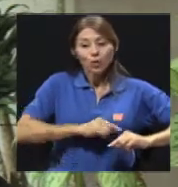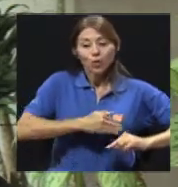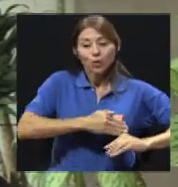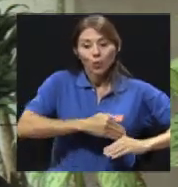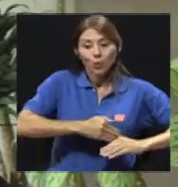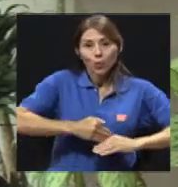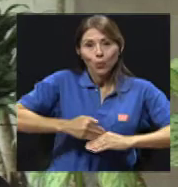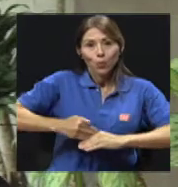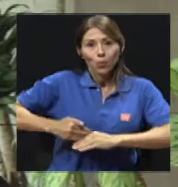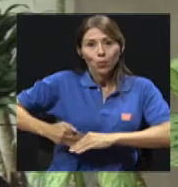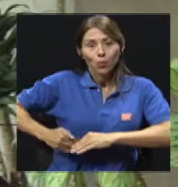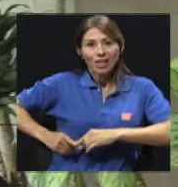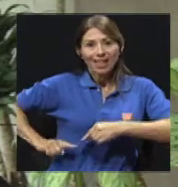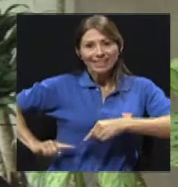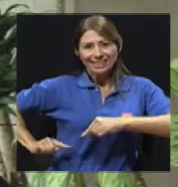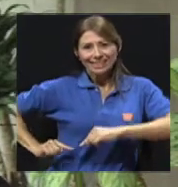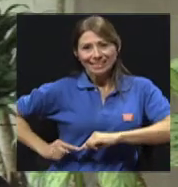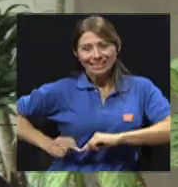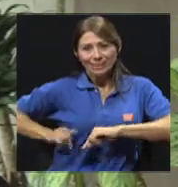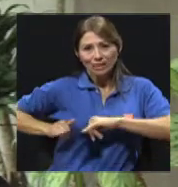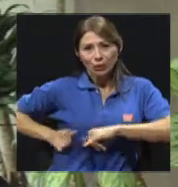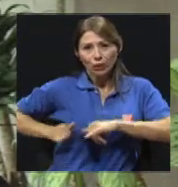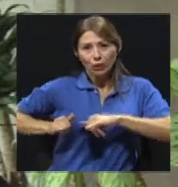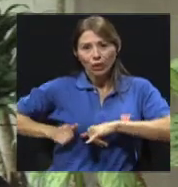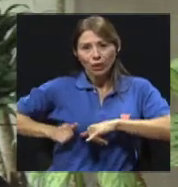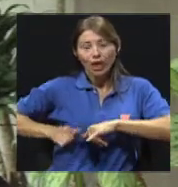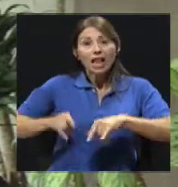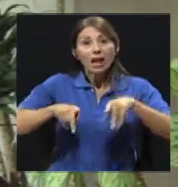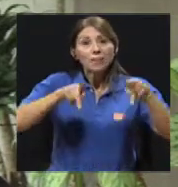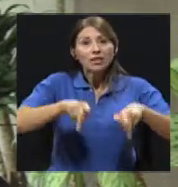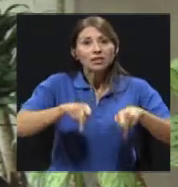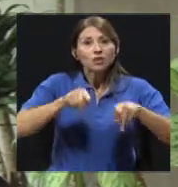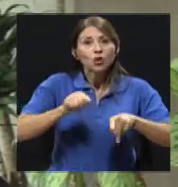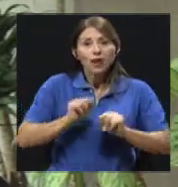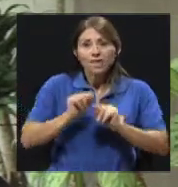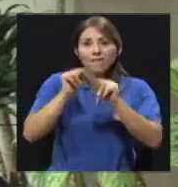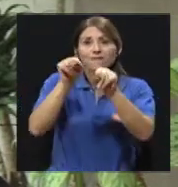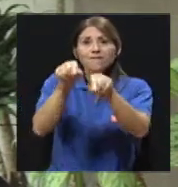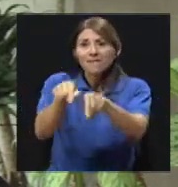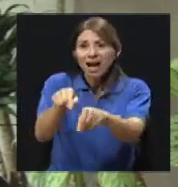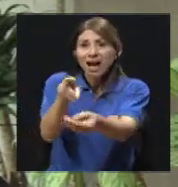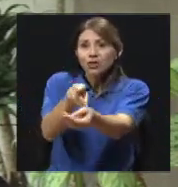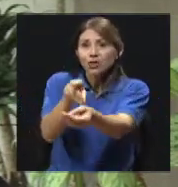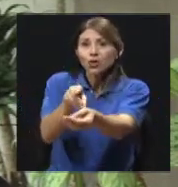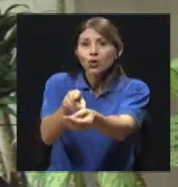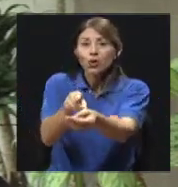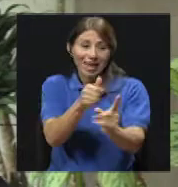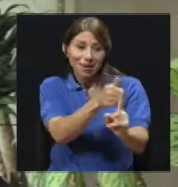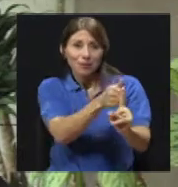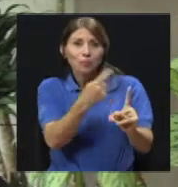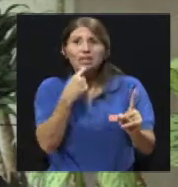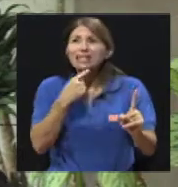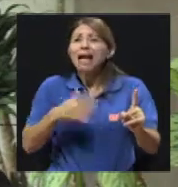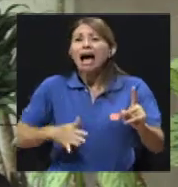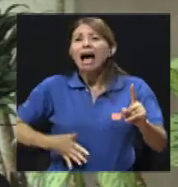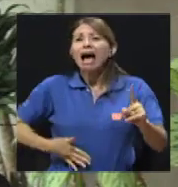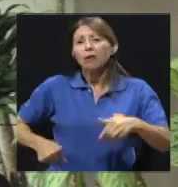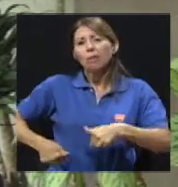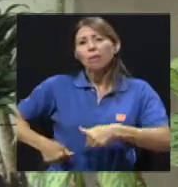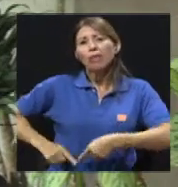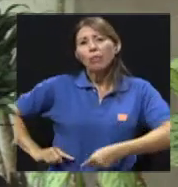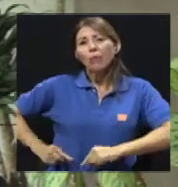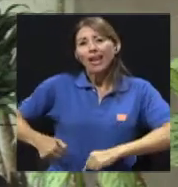llamamos fósilíaca derecha, y el hecho de que cuando nos consulte, en el momento que nos consulte, el mismo paciente nos dice, me duele aquí, aquí.